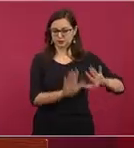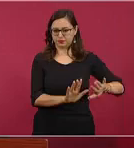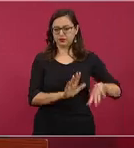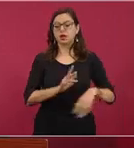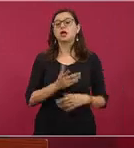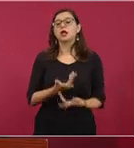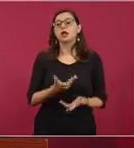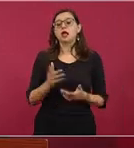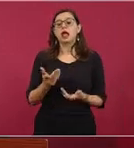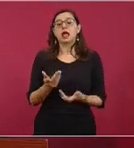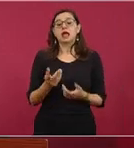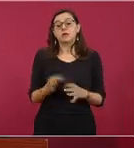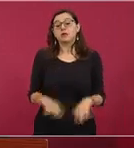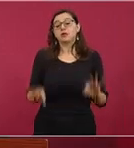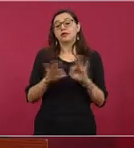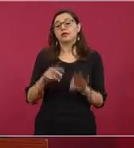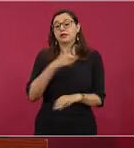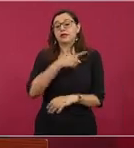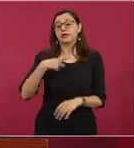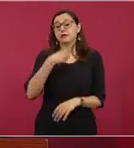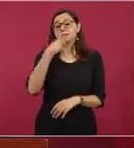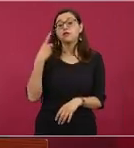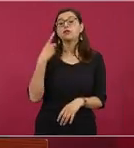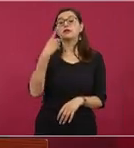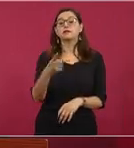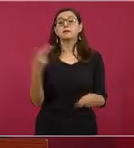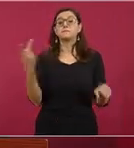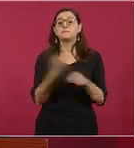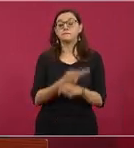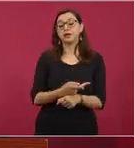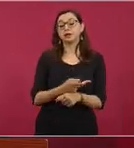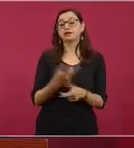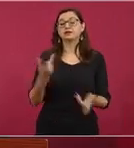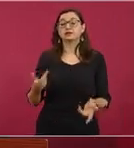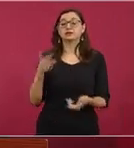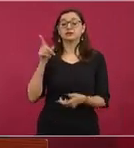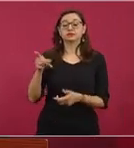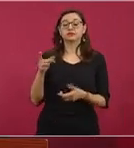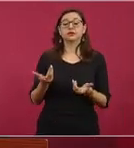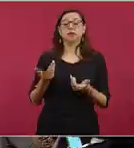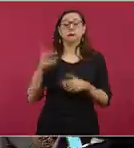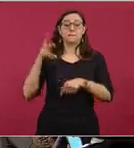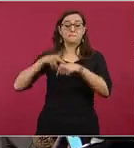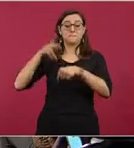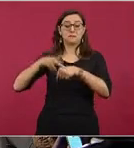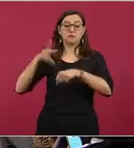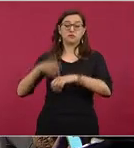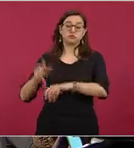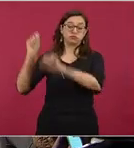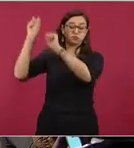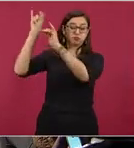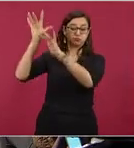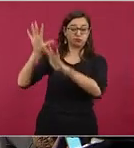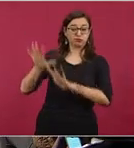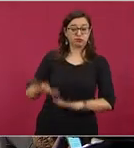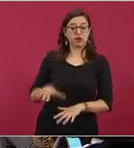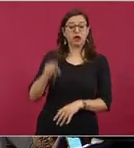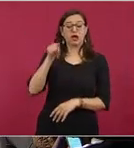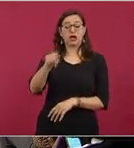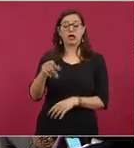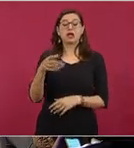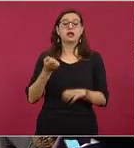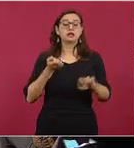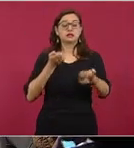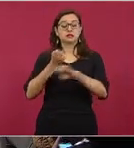de un deslave, un desprendimiento de una pared de rocas en el Cañón del Sumidero, esto en el